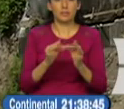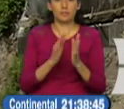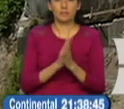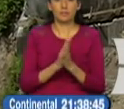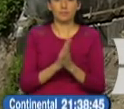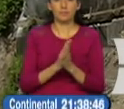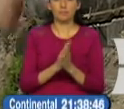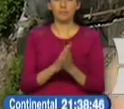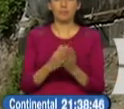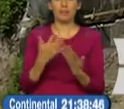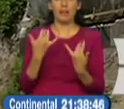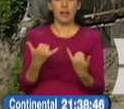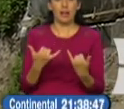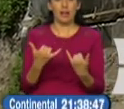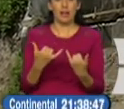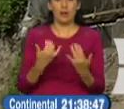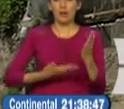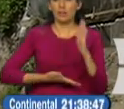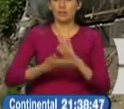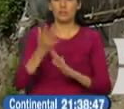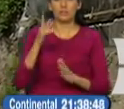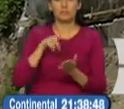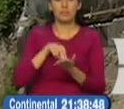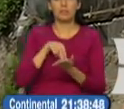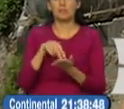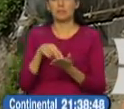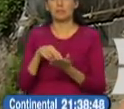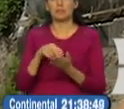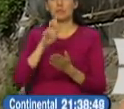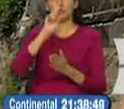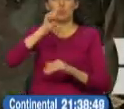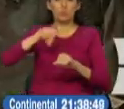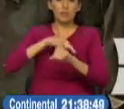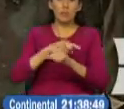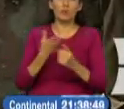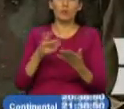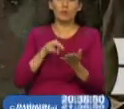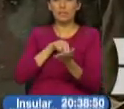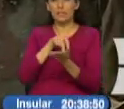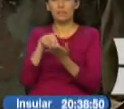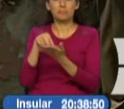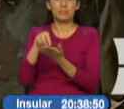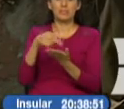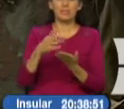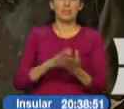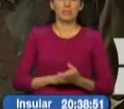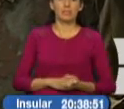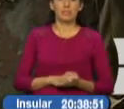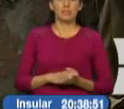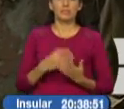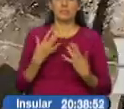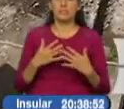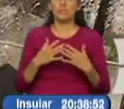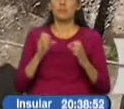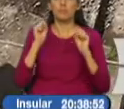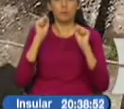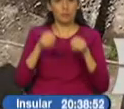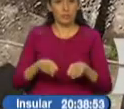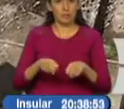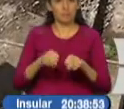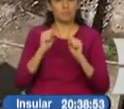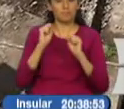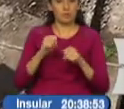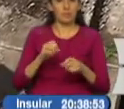era 5 minutos en hora pico es 45 minutos una hora a veces. Una situación que se pudo evitar según explican los moradores si las